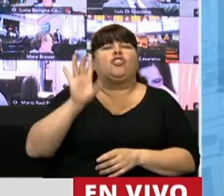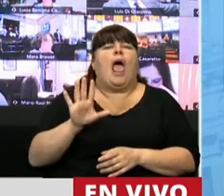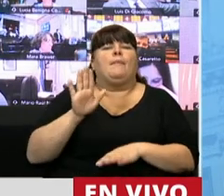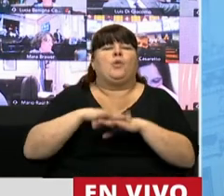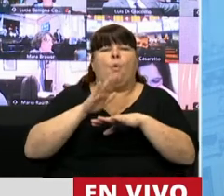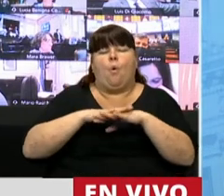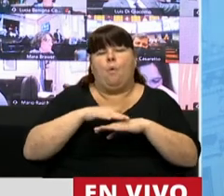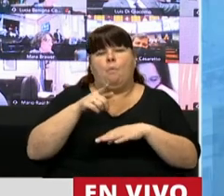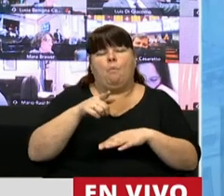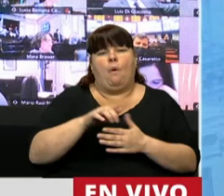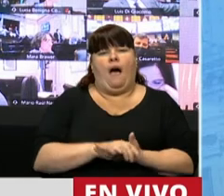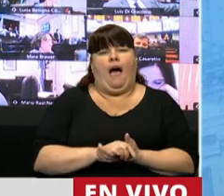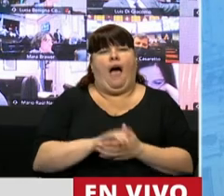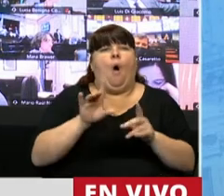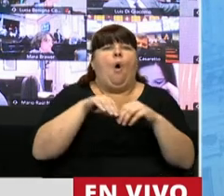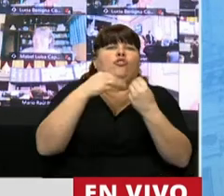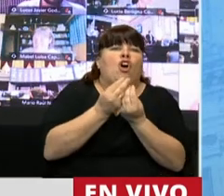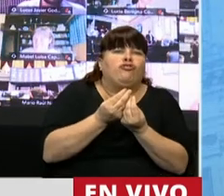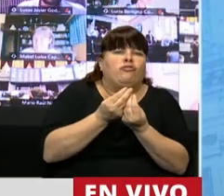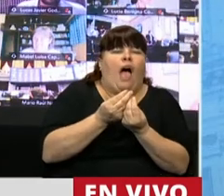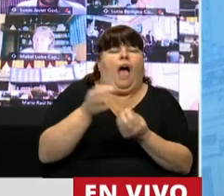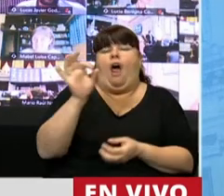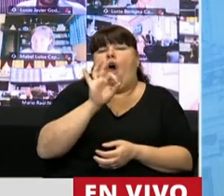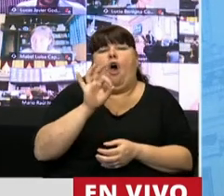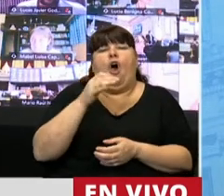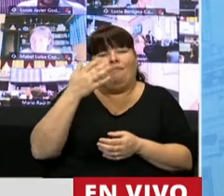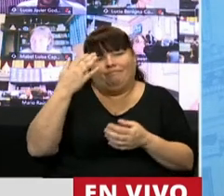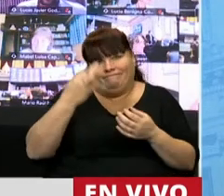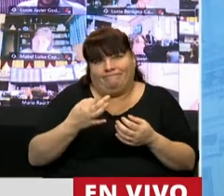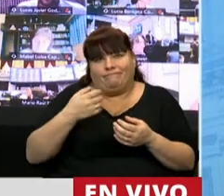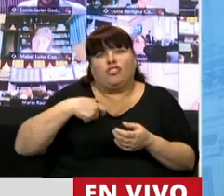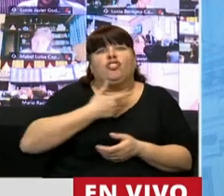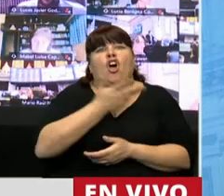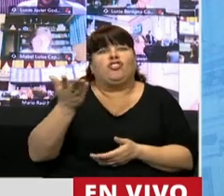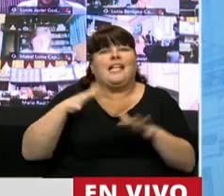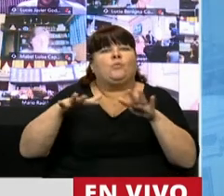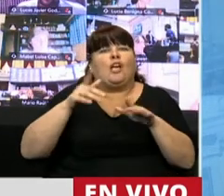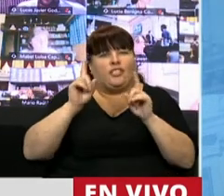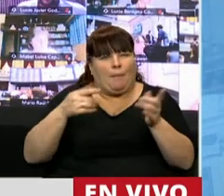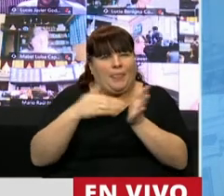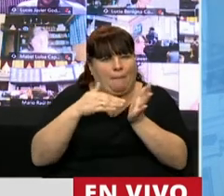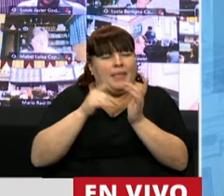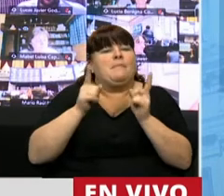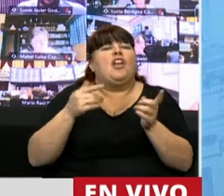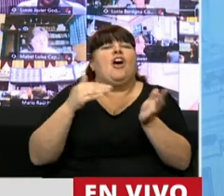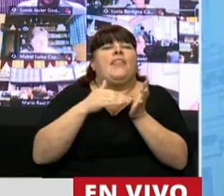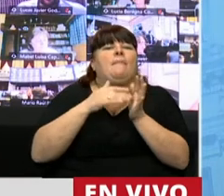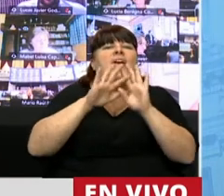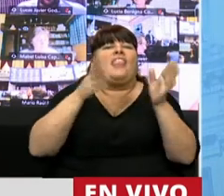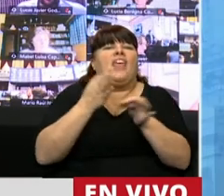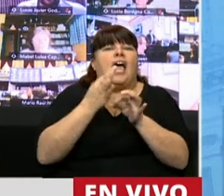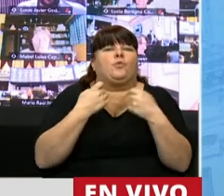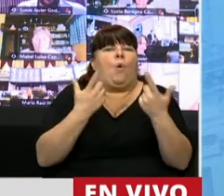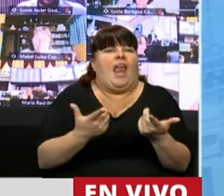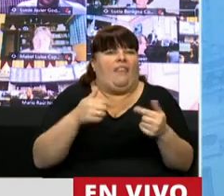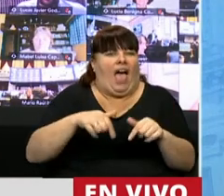ver con números o con, obviamente, que incide muchísimo el factor social, pero también tiene que ver con el formato de escuela que le